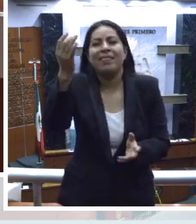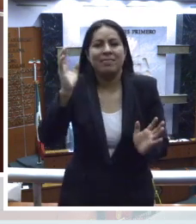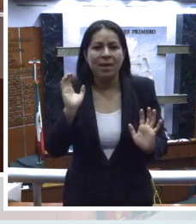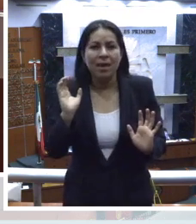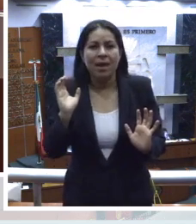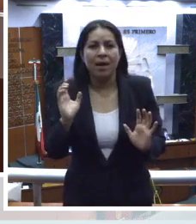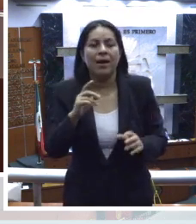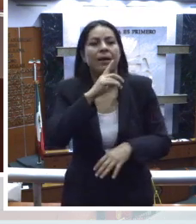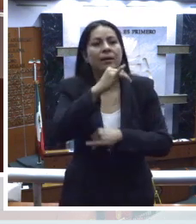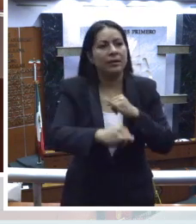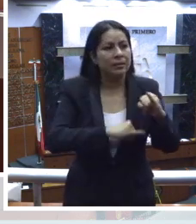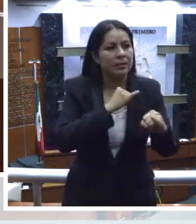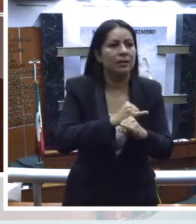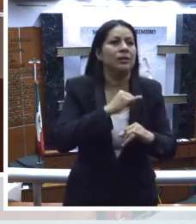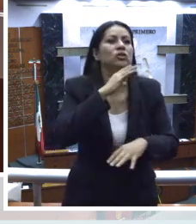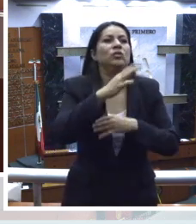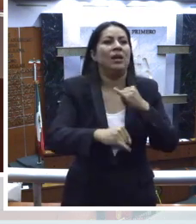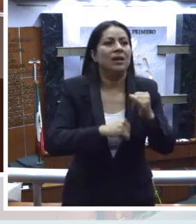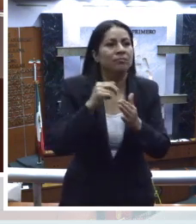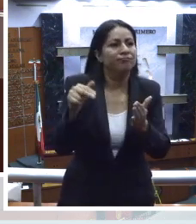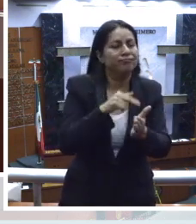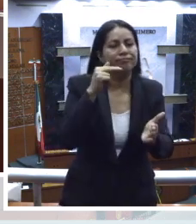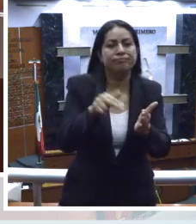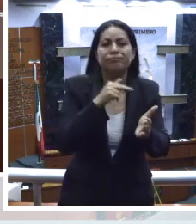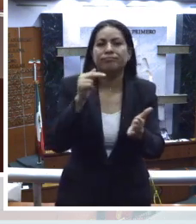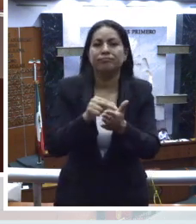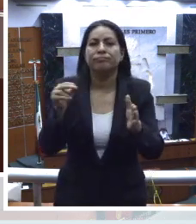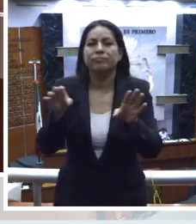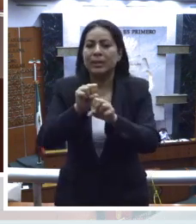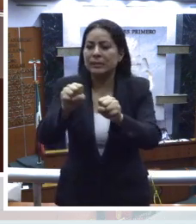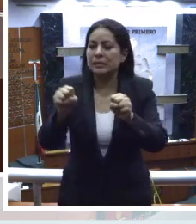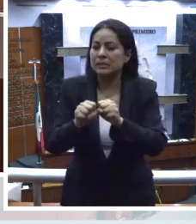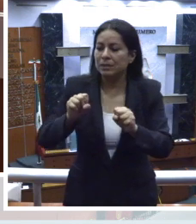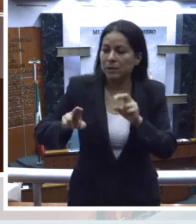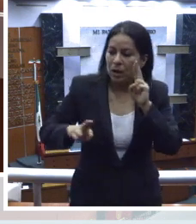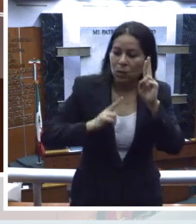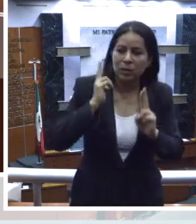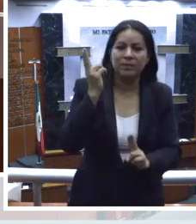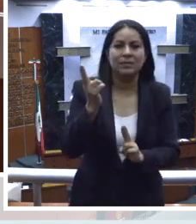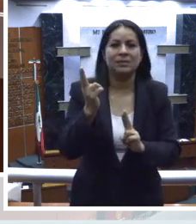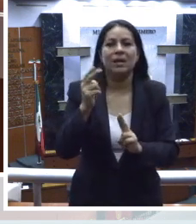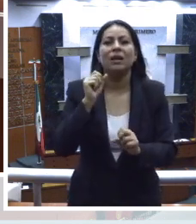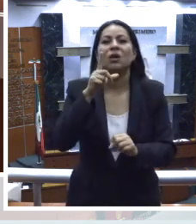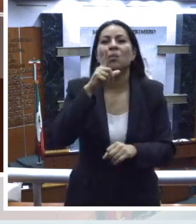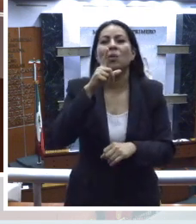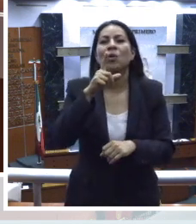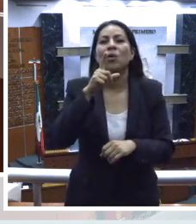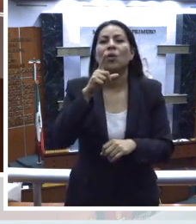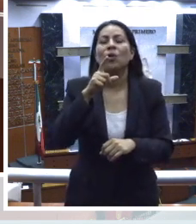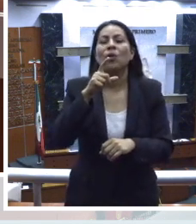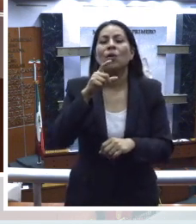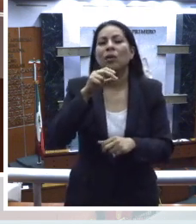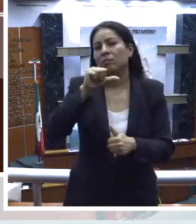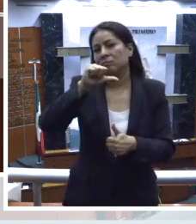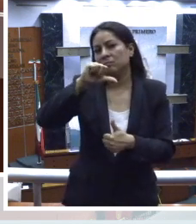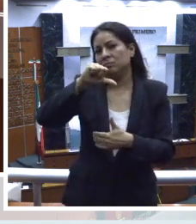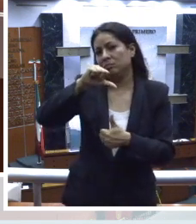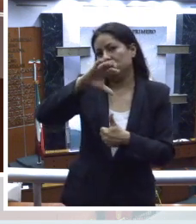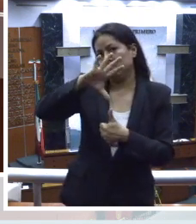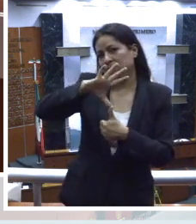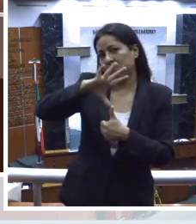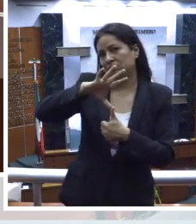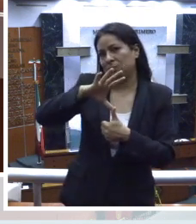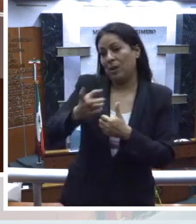inserta en tratados y convenciones internacionales, tanto del sistema universal y en el sistema interamericano al cual